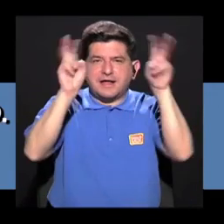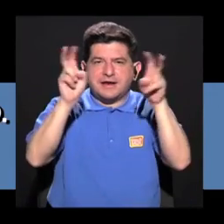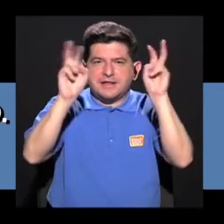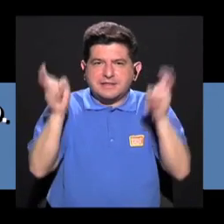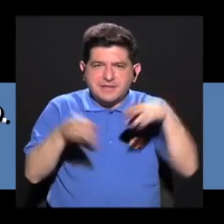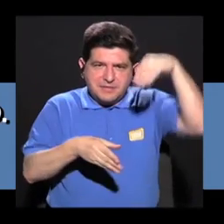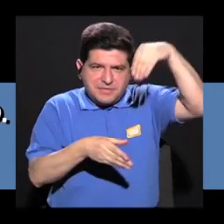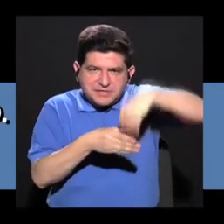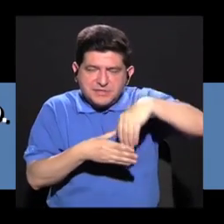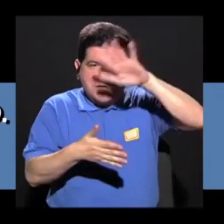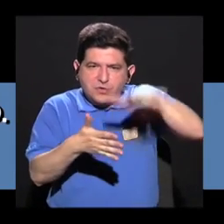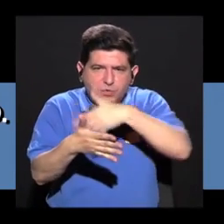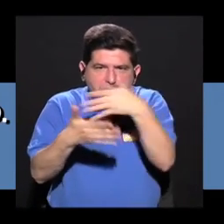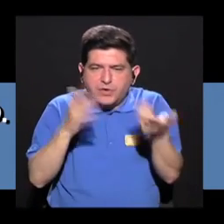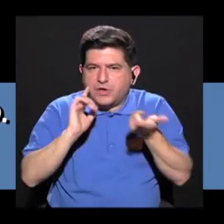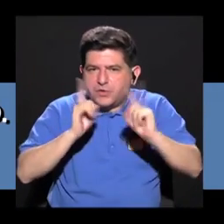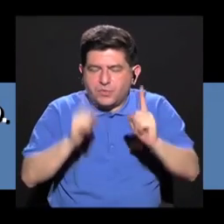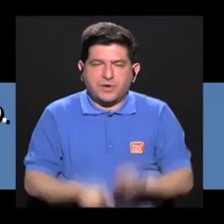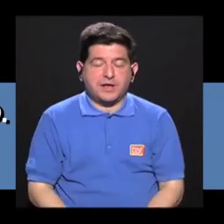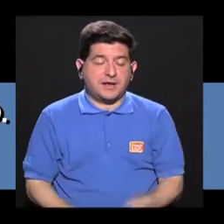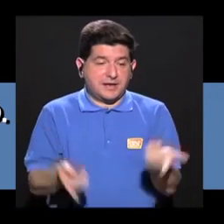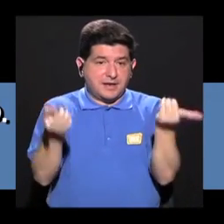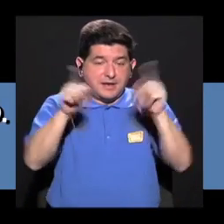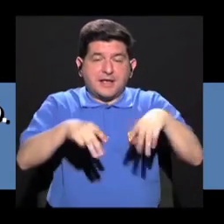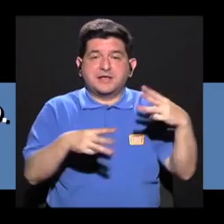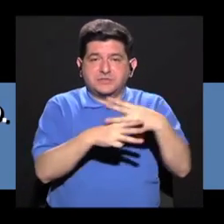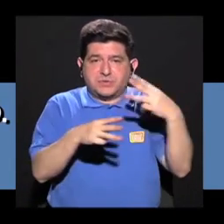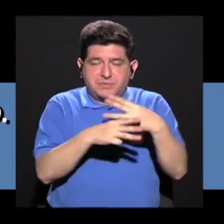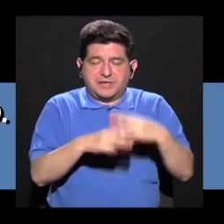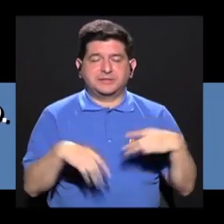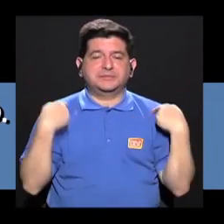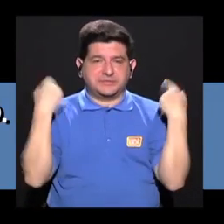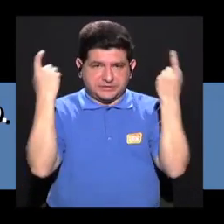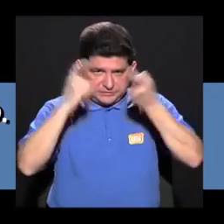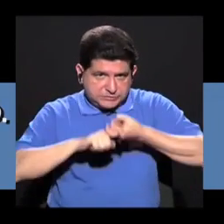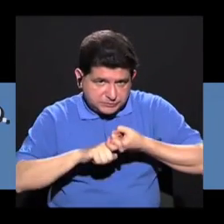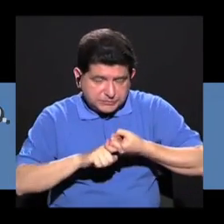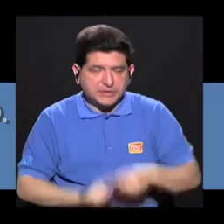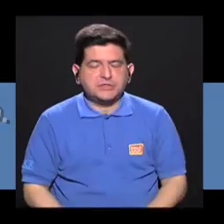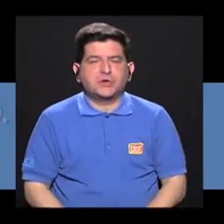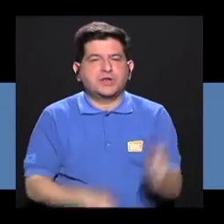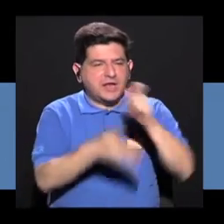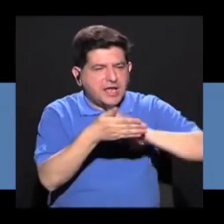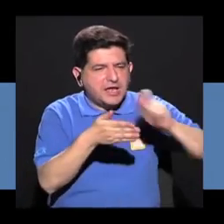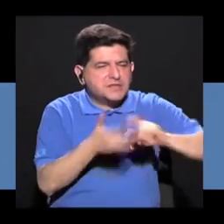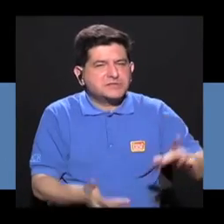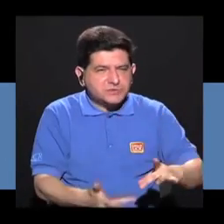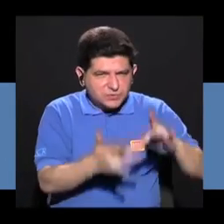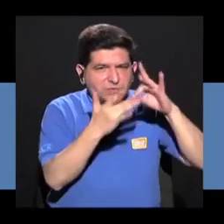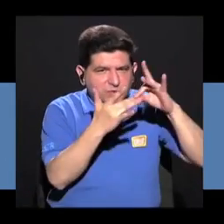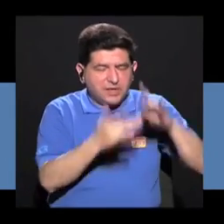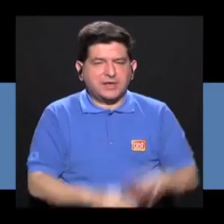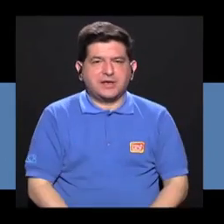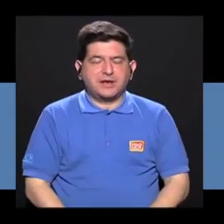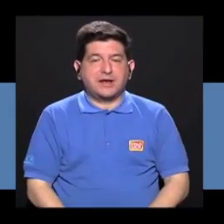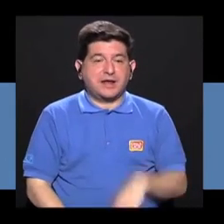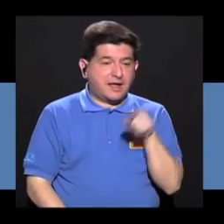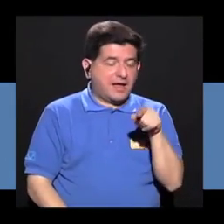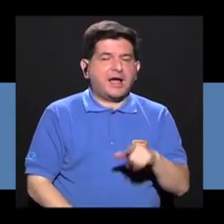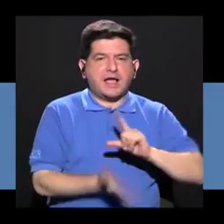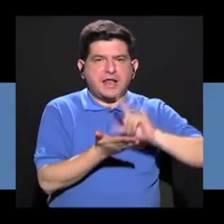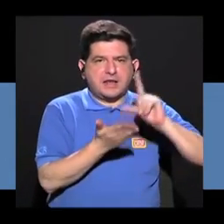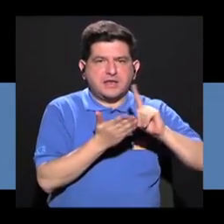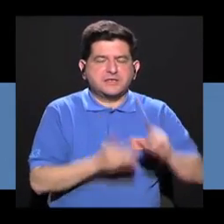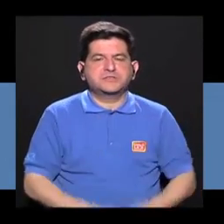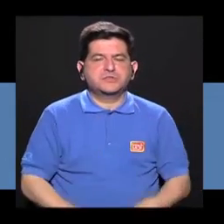materias van dentro de ese horario de estudio. Por ejemplo, en el caso de matemática y español, en primaria, sobre todo,